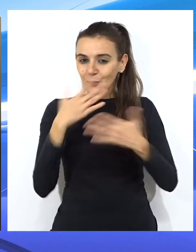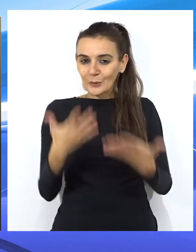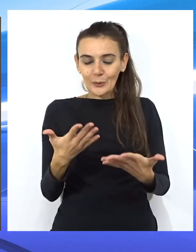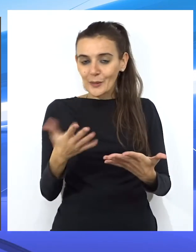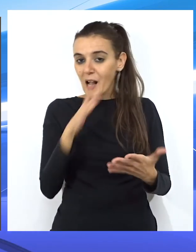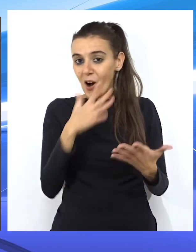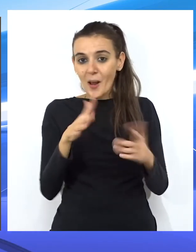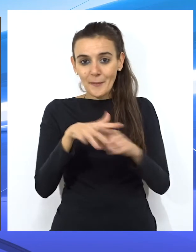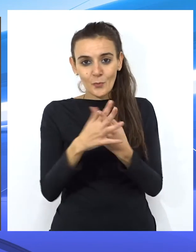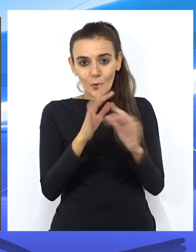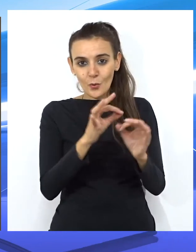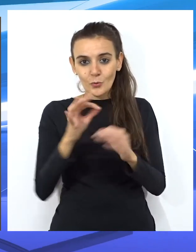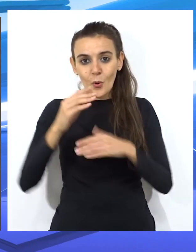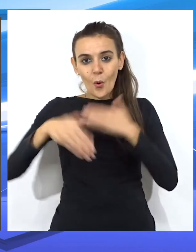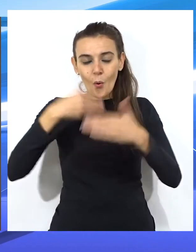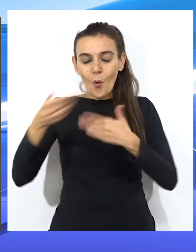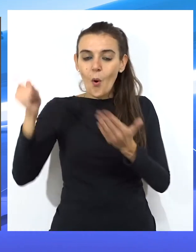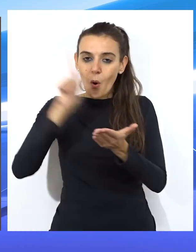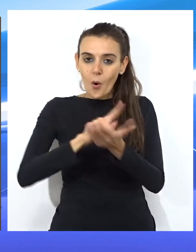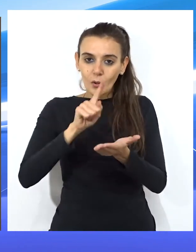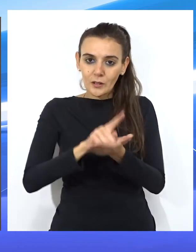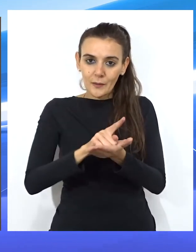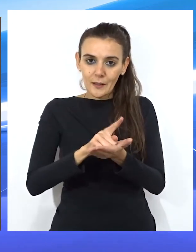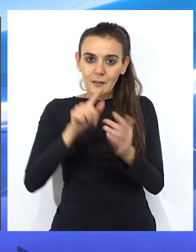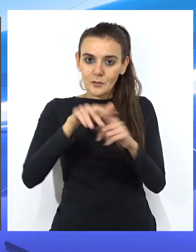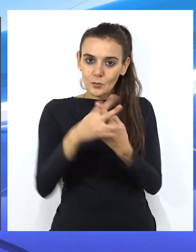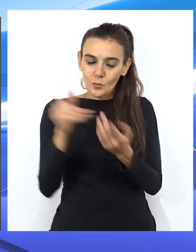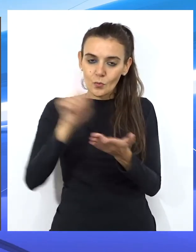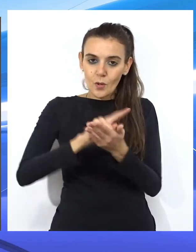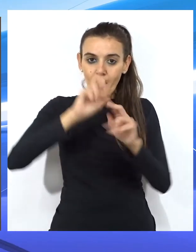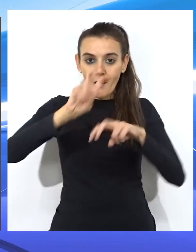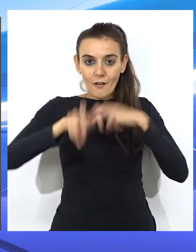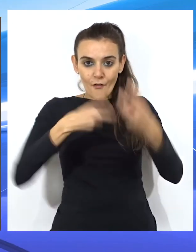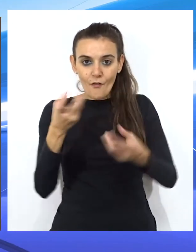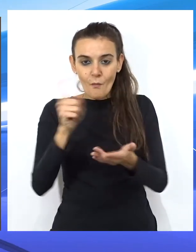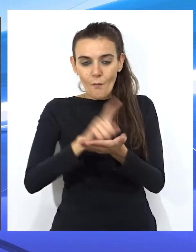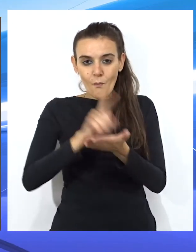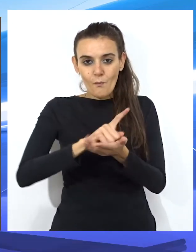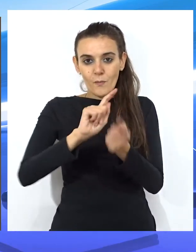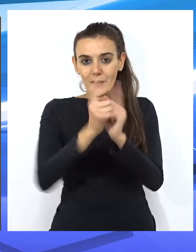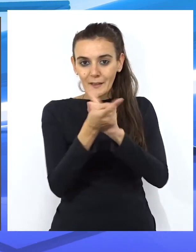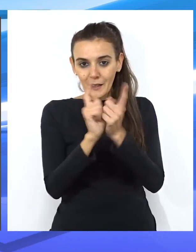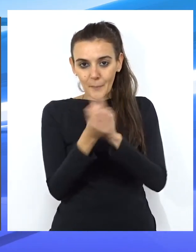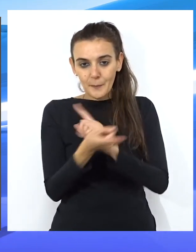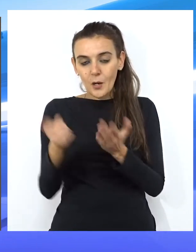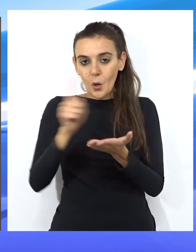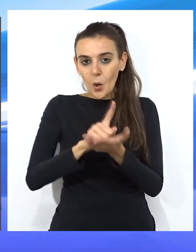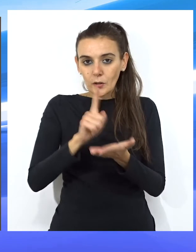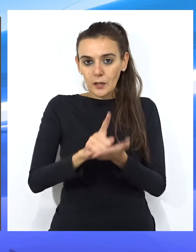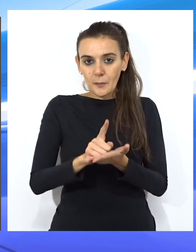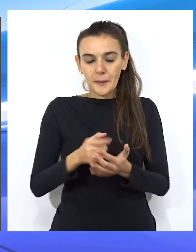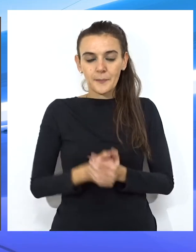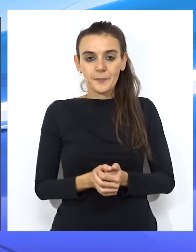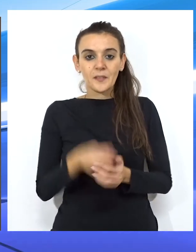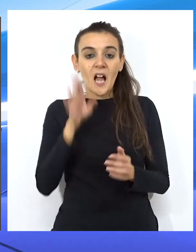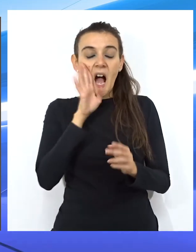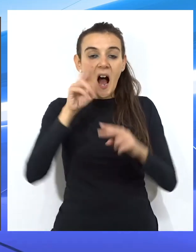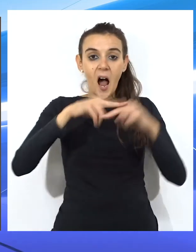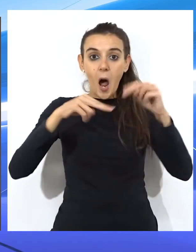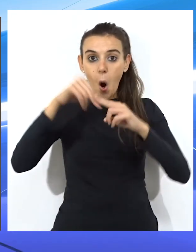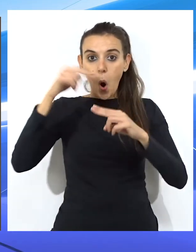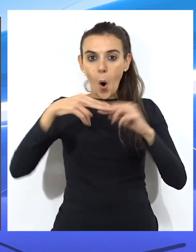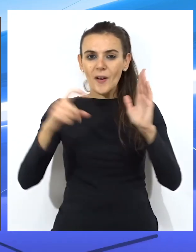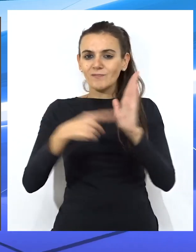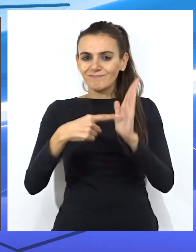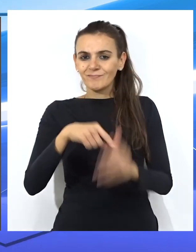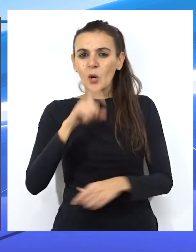Y bueno, pues nos vuelve a tocar hacer reformas, ampliaciones y acondicionamientos. Esta es